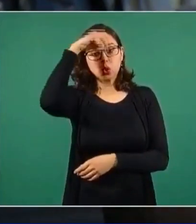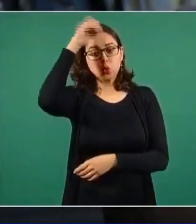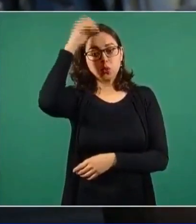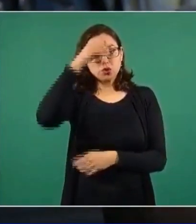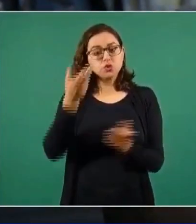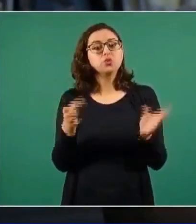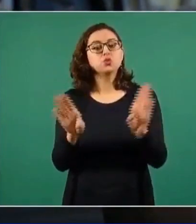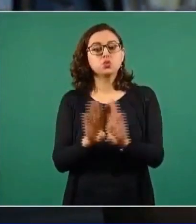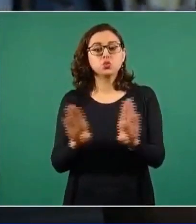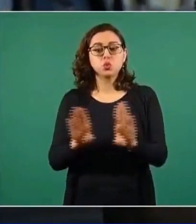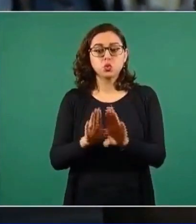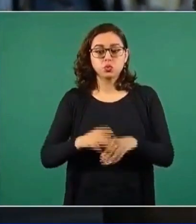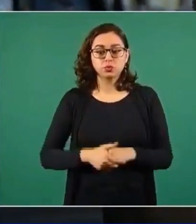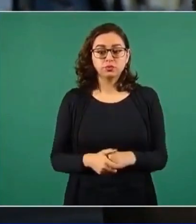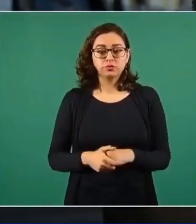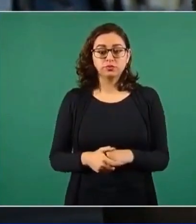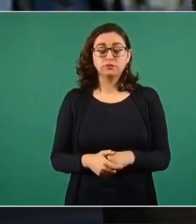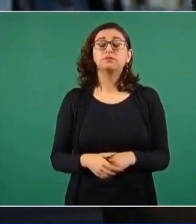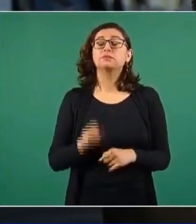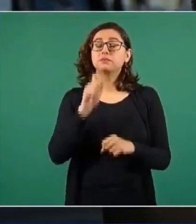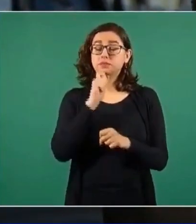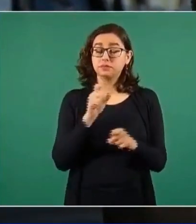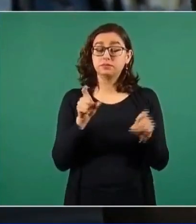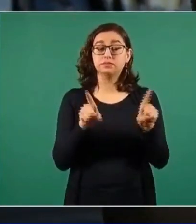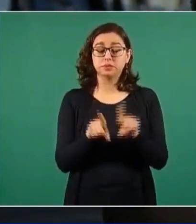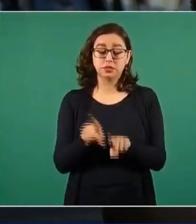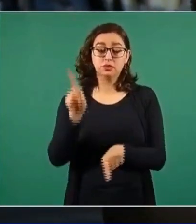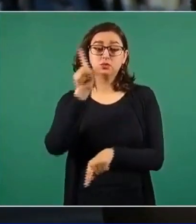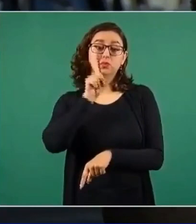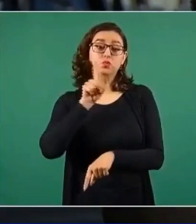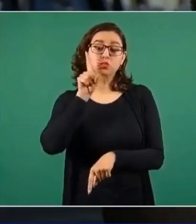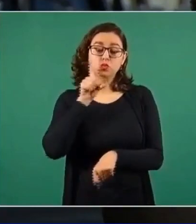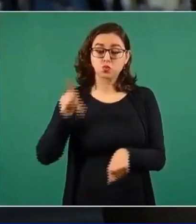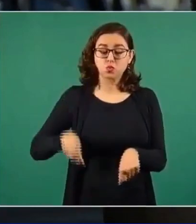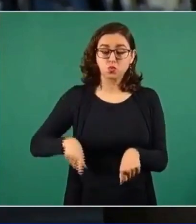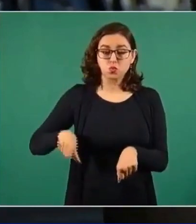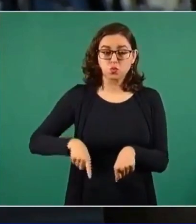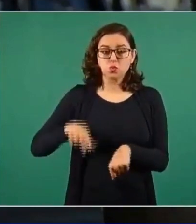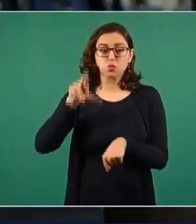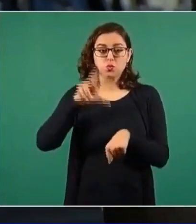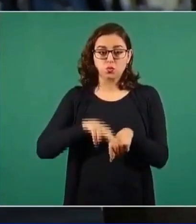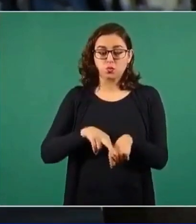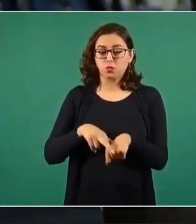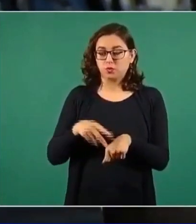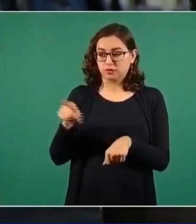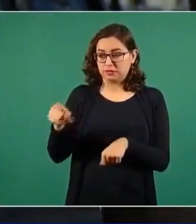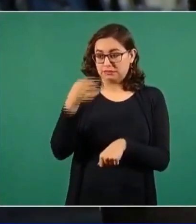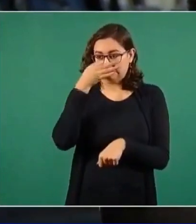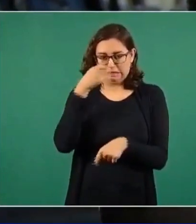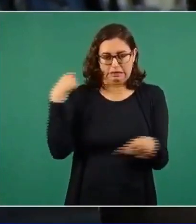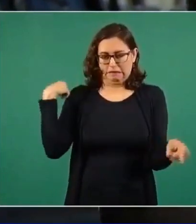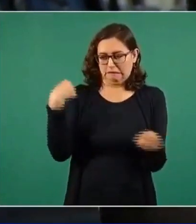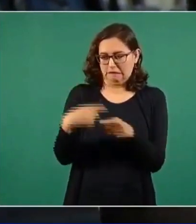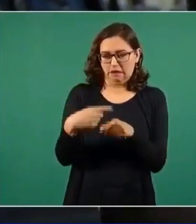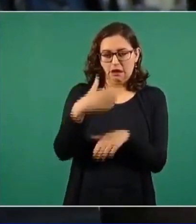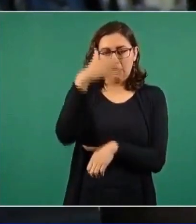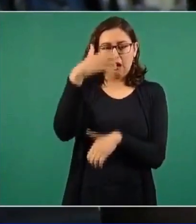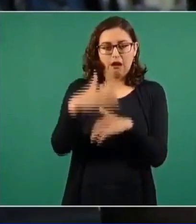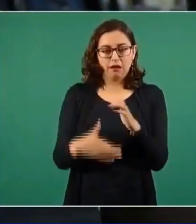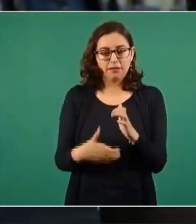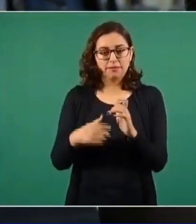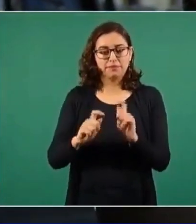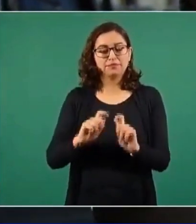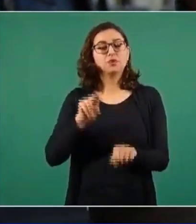y además la gobernadora también está haciendo ya también a mes y medio de salir, está entregando